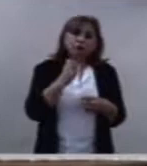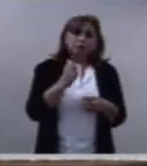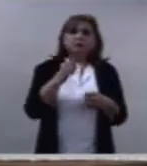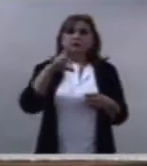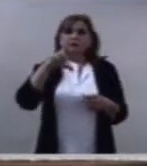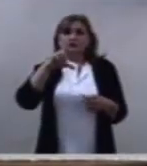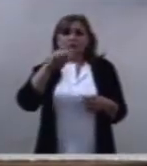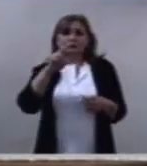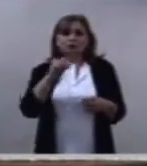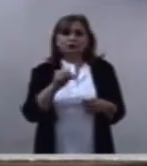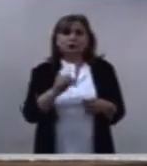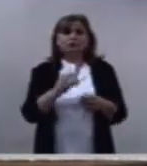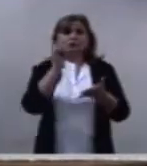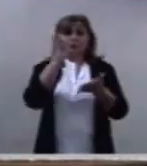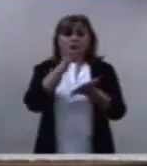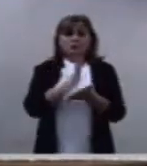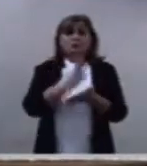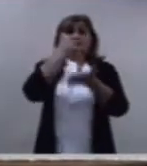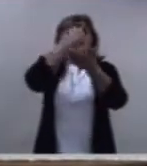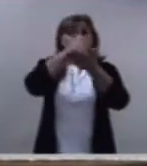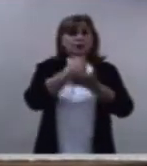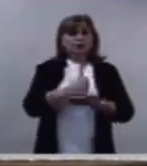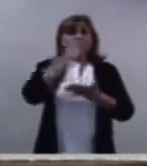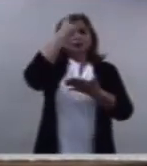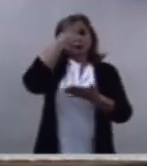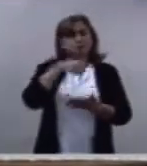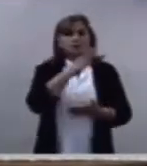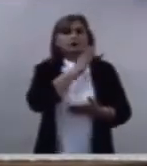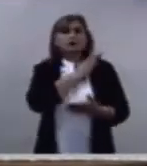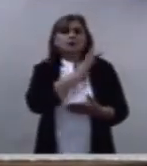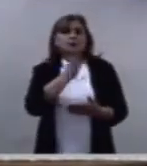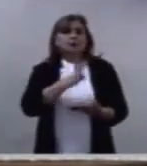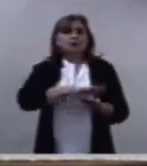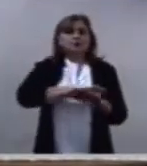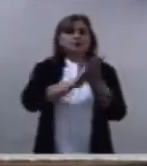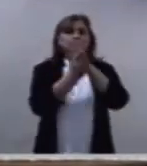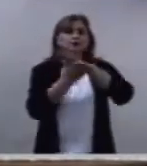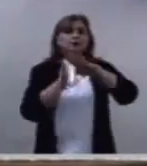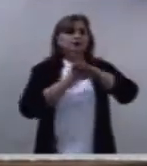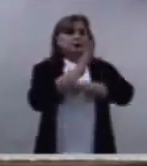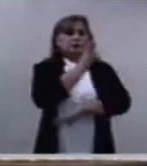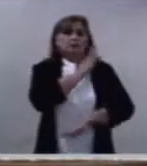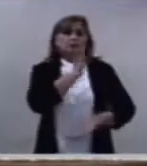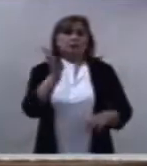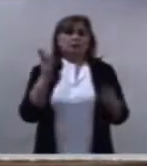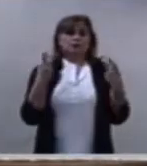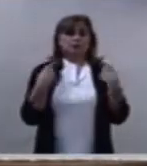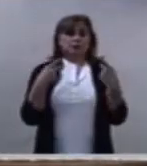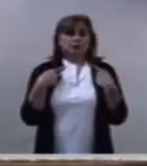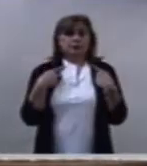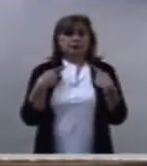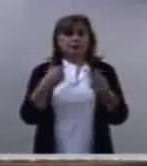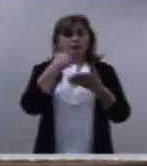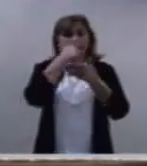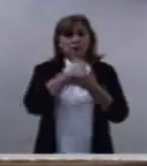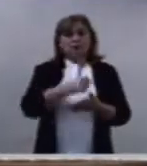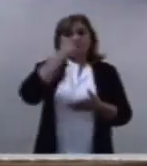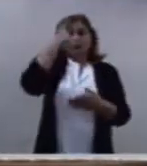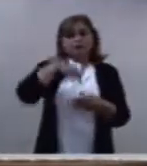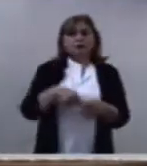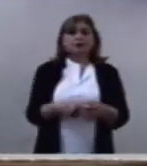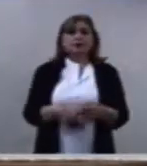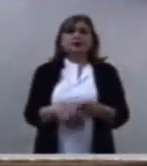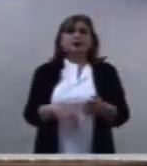sólo para hacer el bien el que ama no quiere hacer